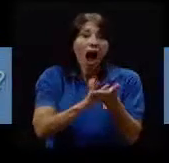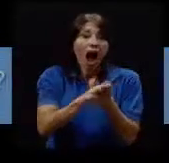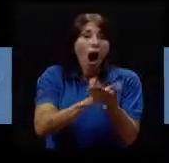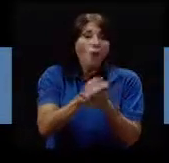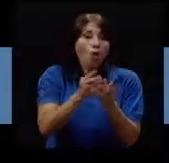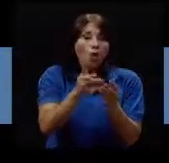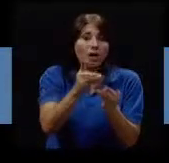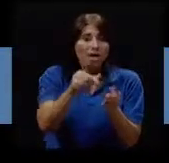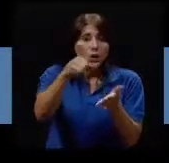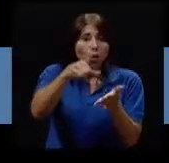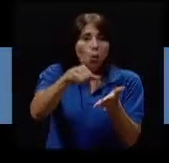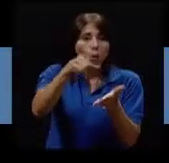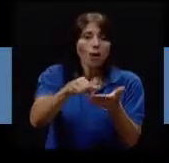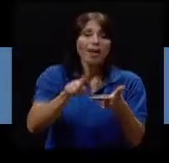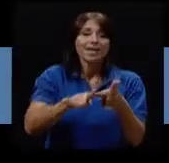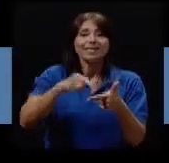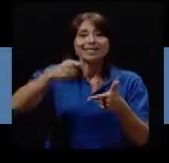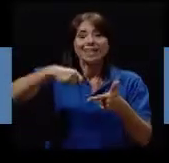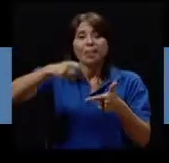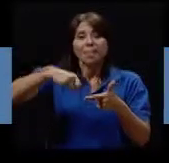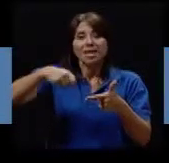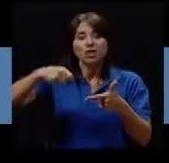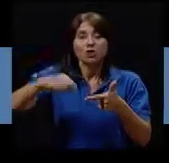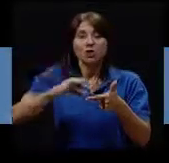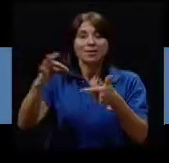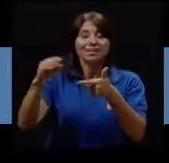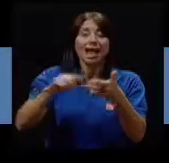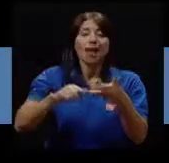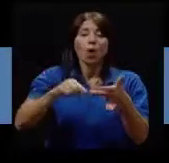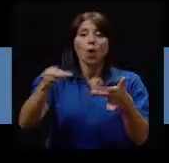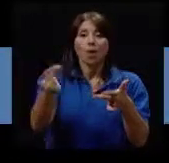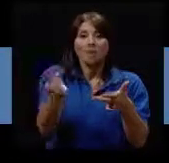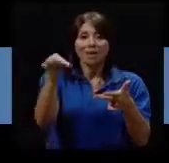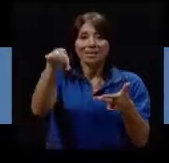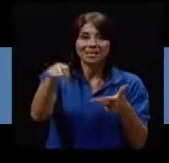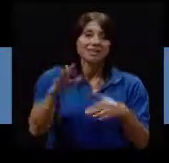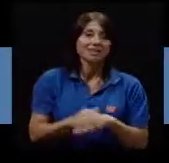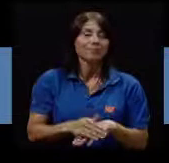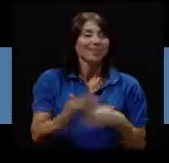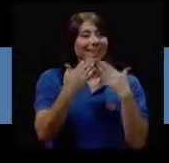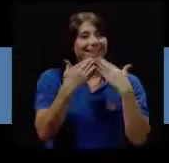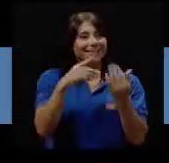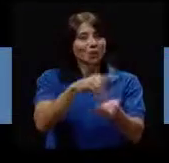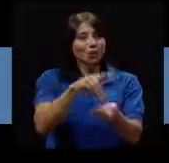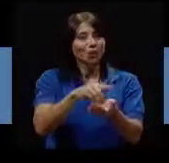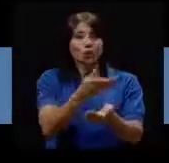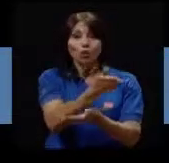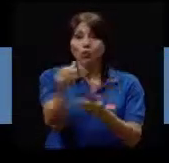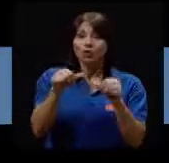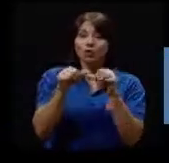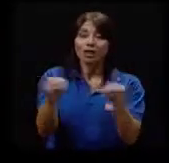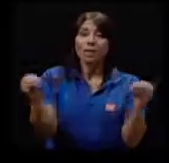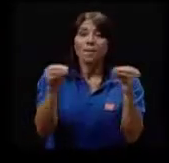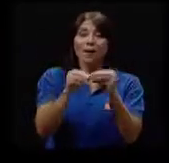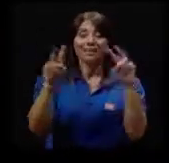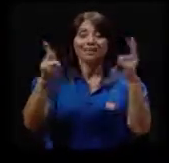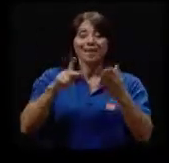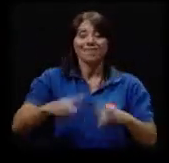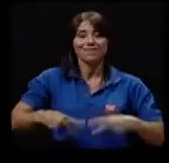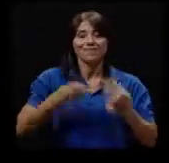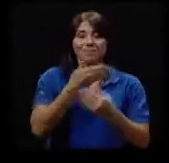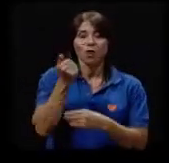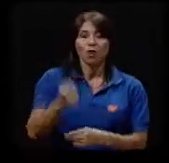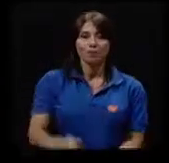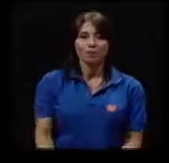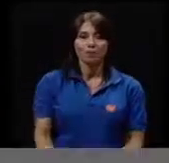líquido El cepillo especial Para prótesis Y las pastillas enzimáticas Muchas gracias doctor Y ustedes continúan Con